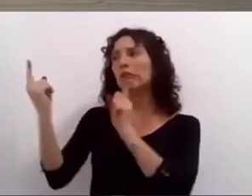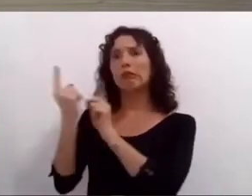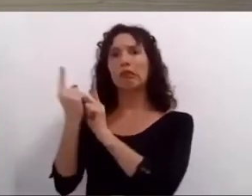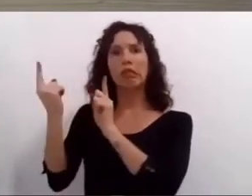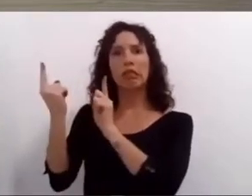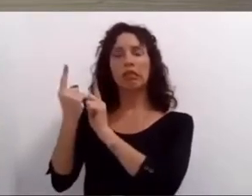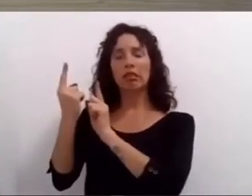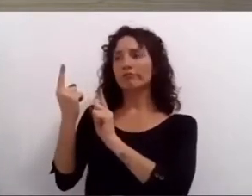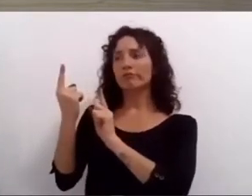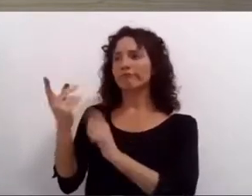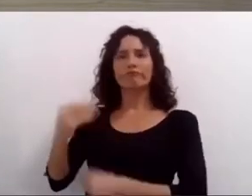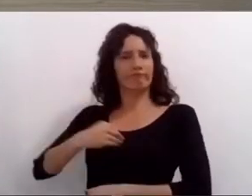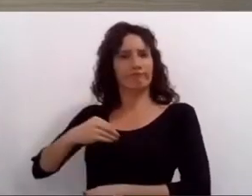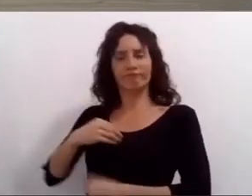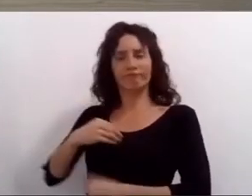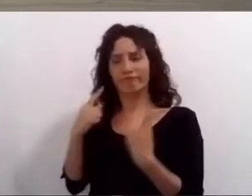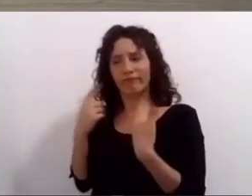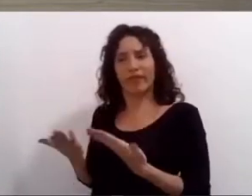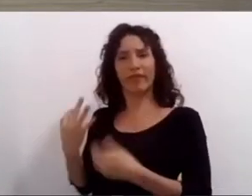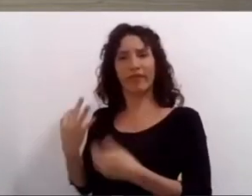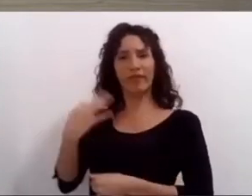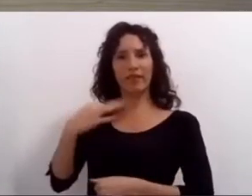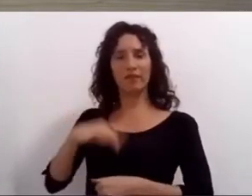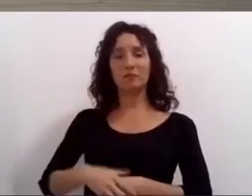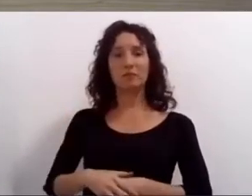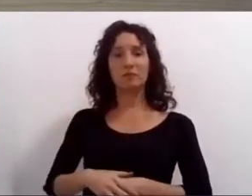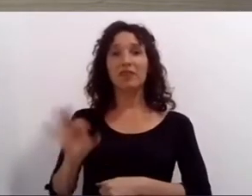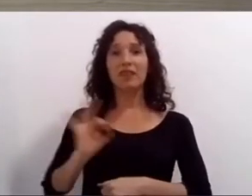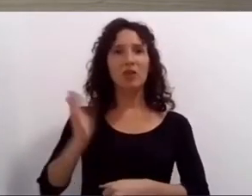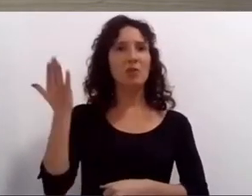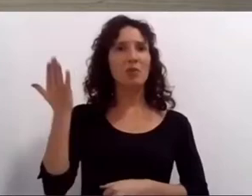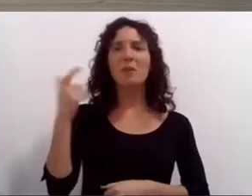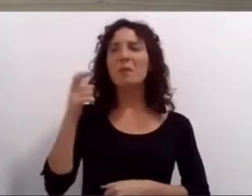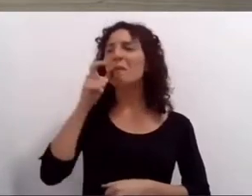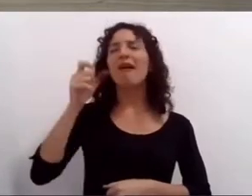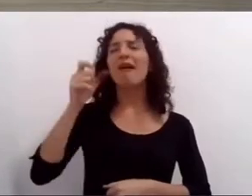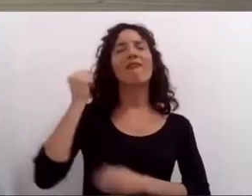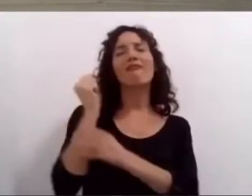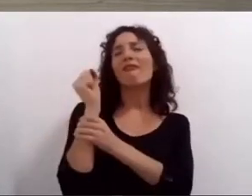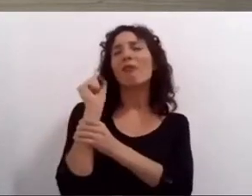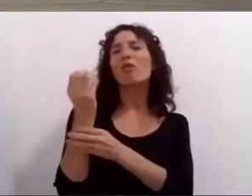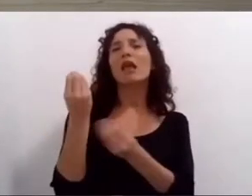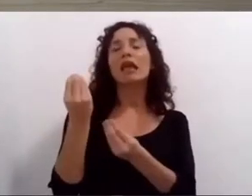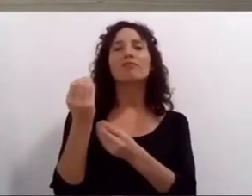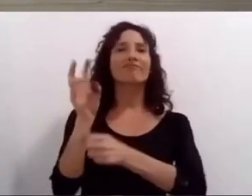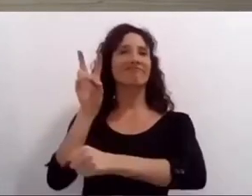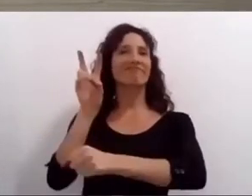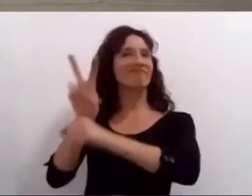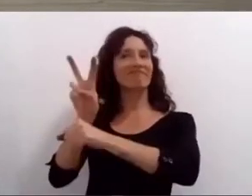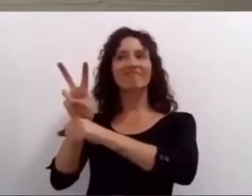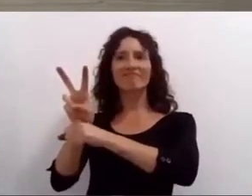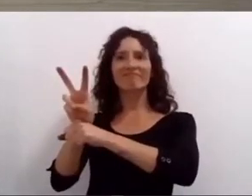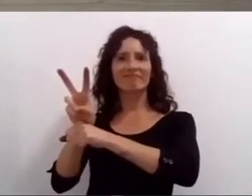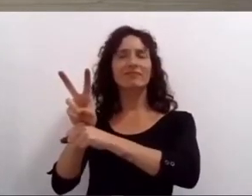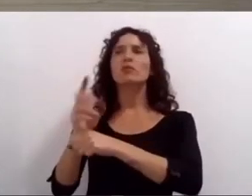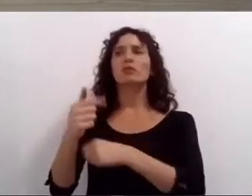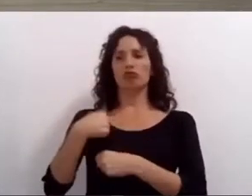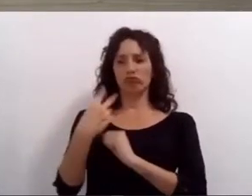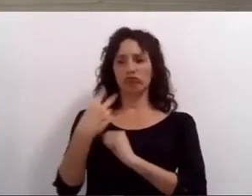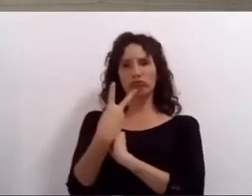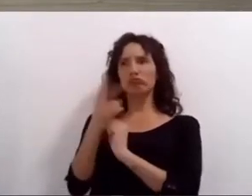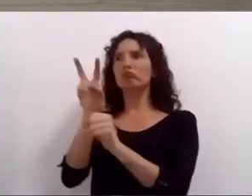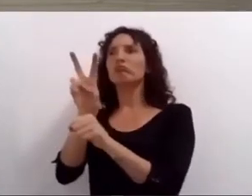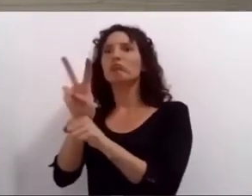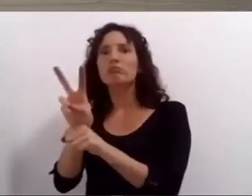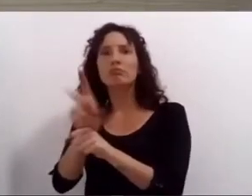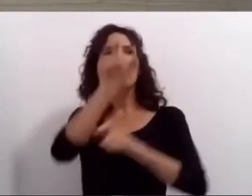durante el año pasado la palabra que más utilizamos en nuestro día a día fue cuidar cuidarnos cuidar al otro cuidar a los